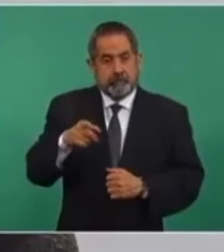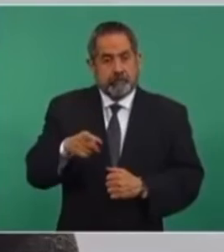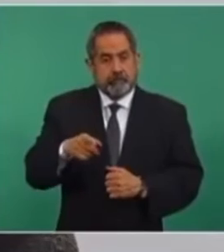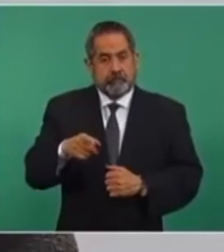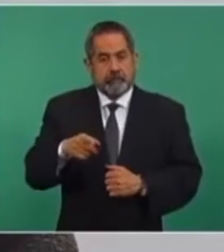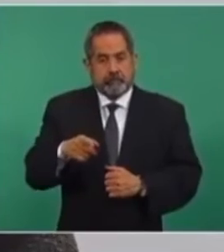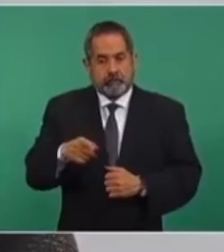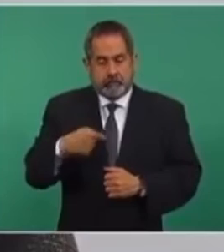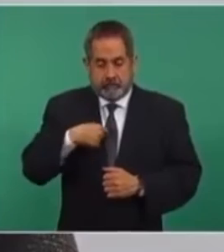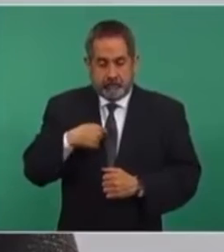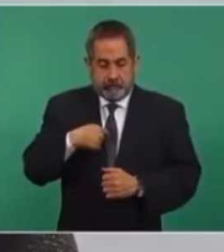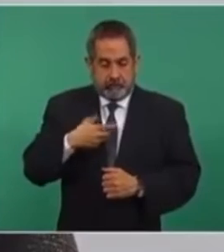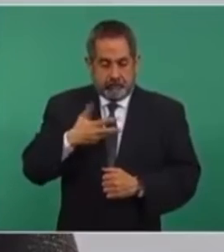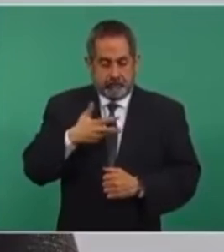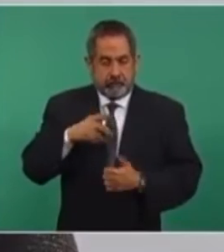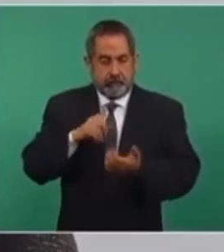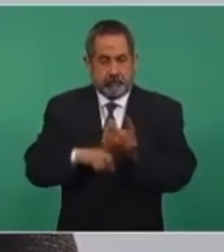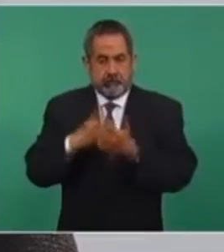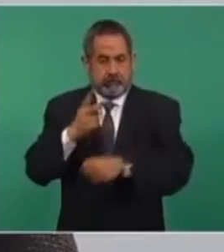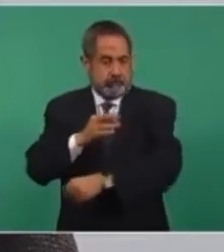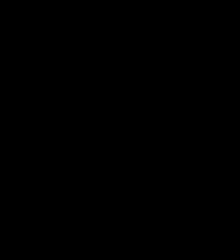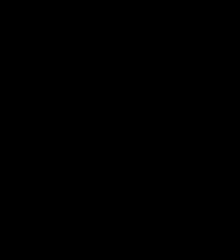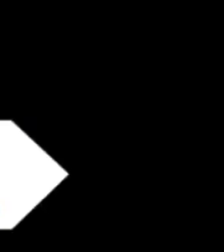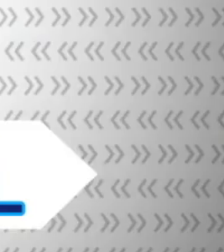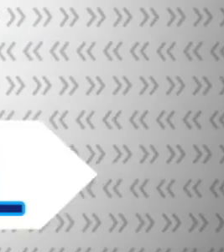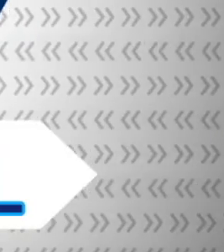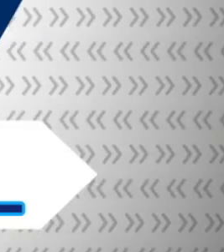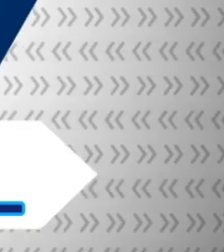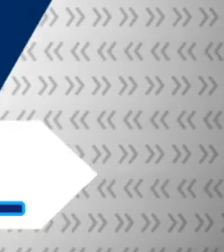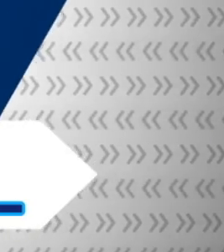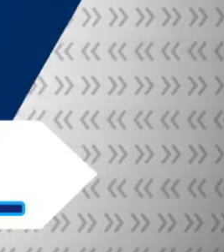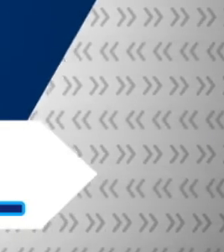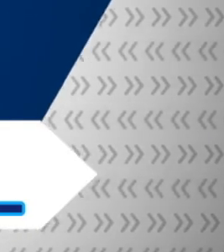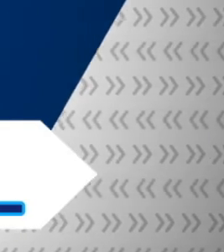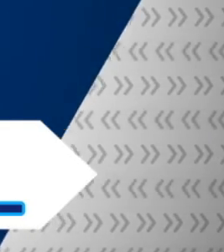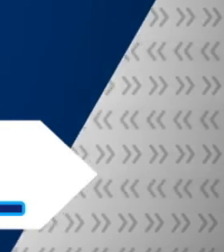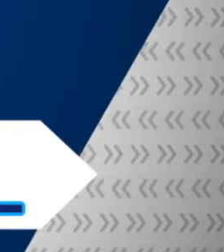dos dosis. Informó Jessica Salinas.